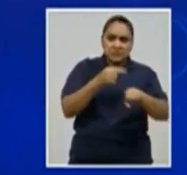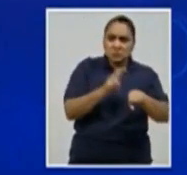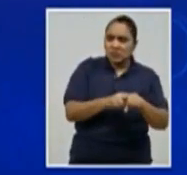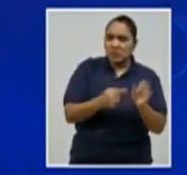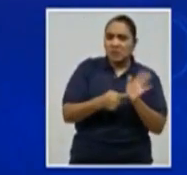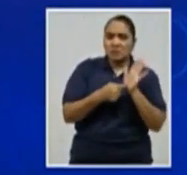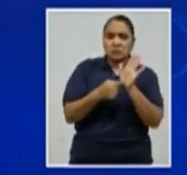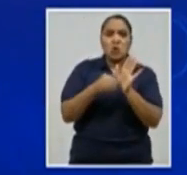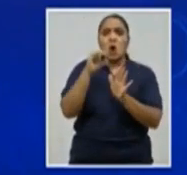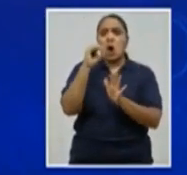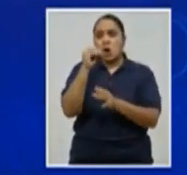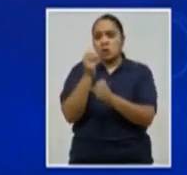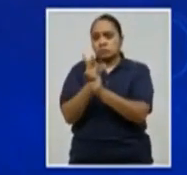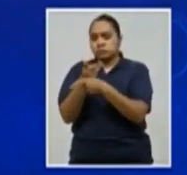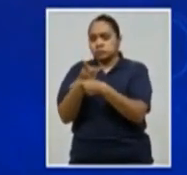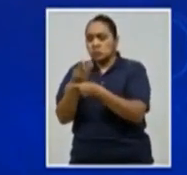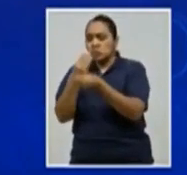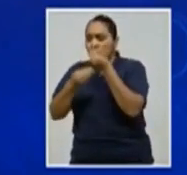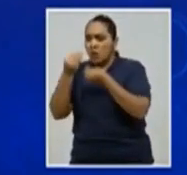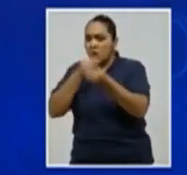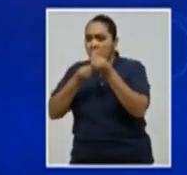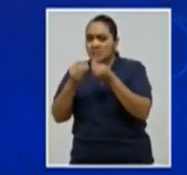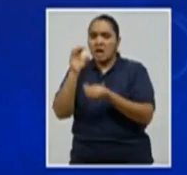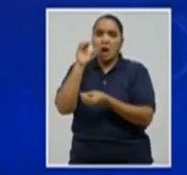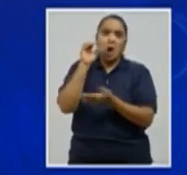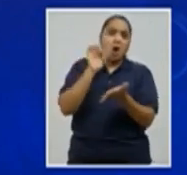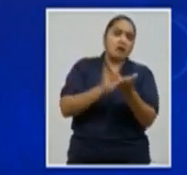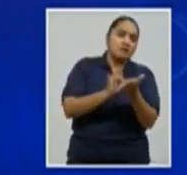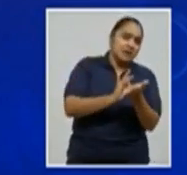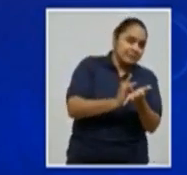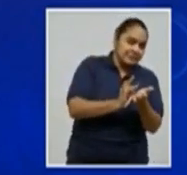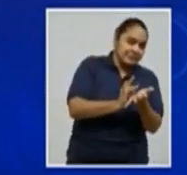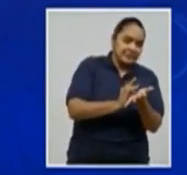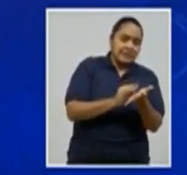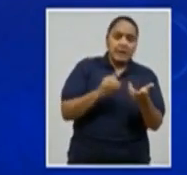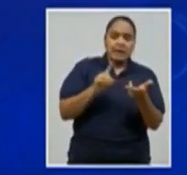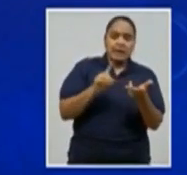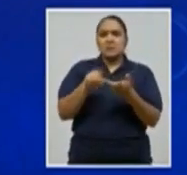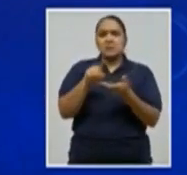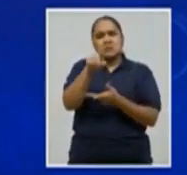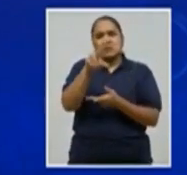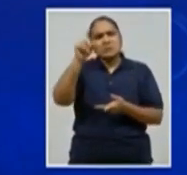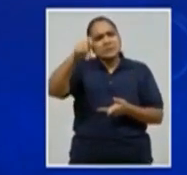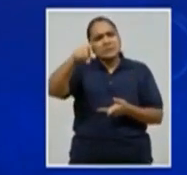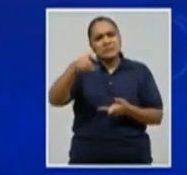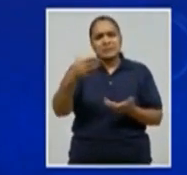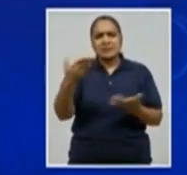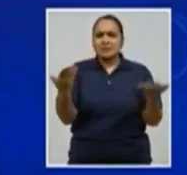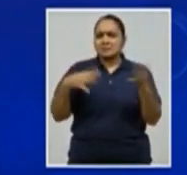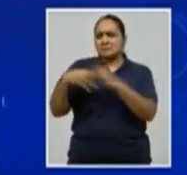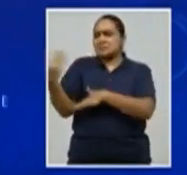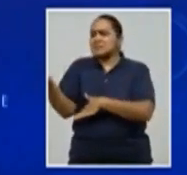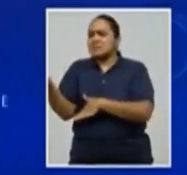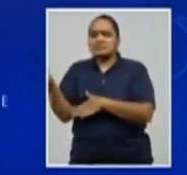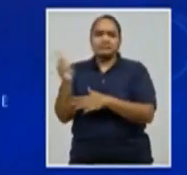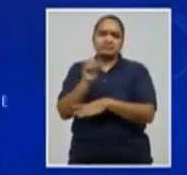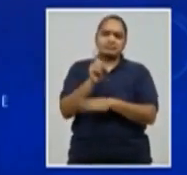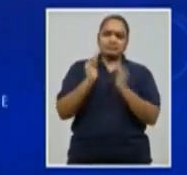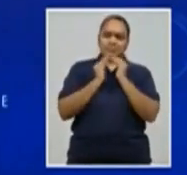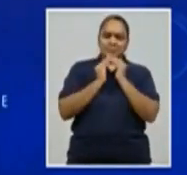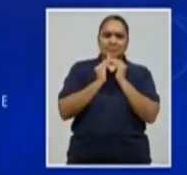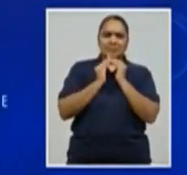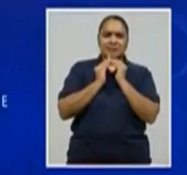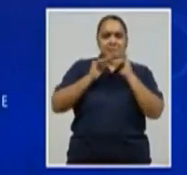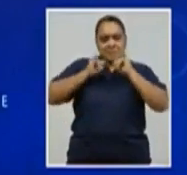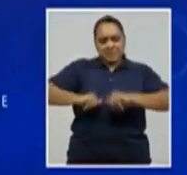agroalimentario o de provisionamiento de medicamentos. Pero si usted no necesita, quédese en casa. Es la mejor